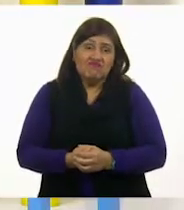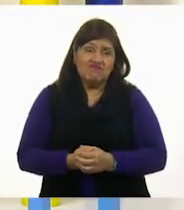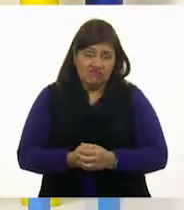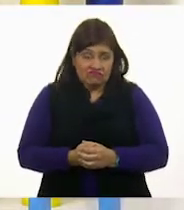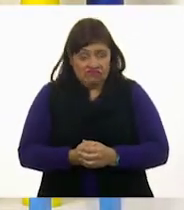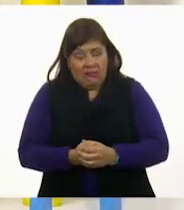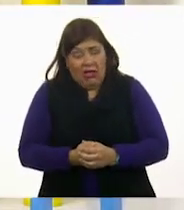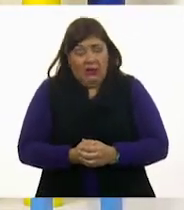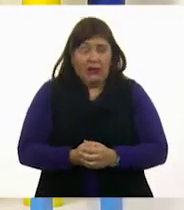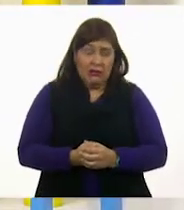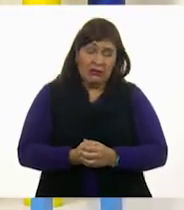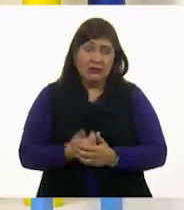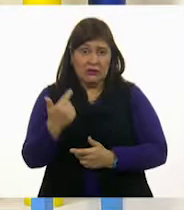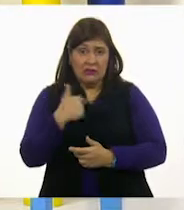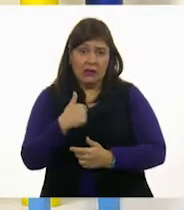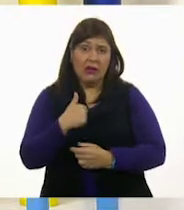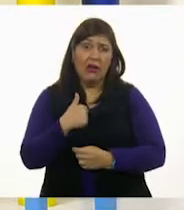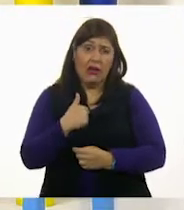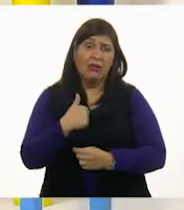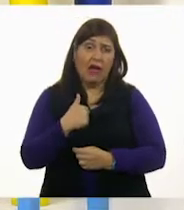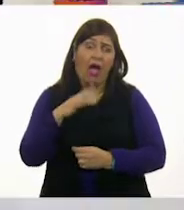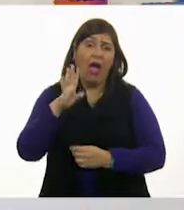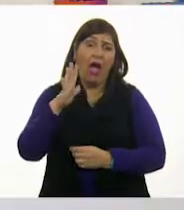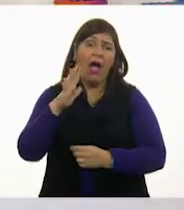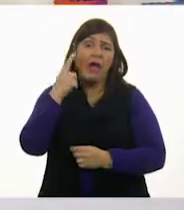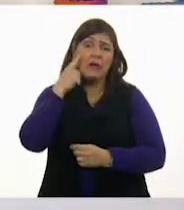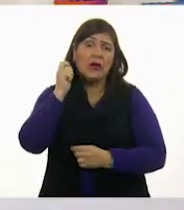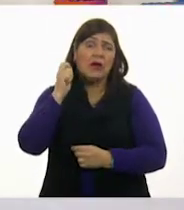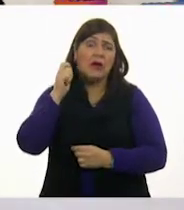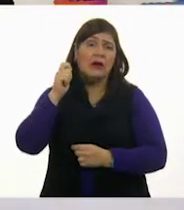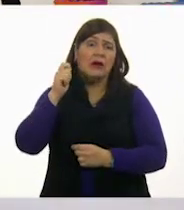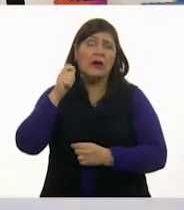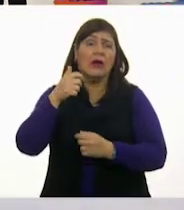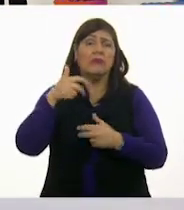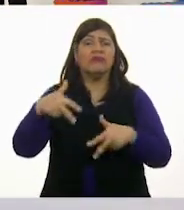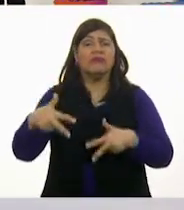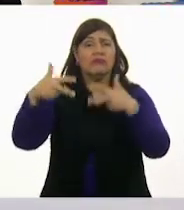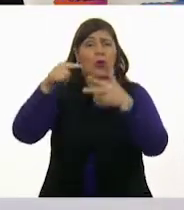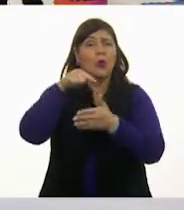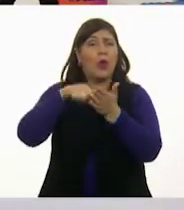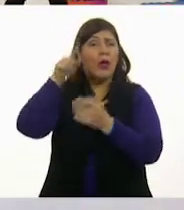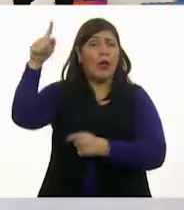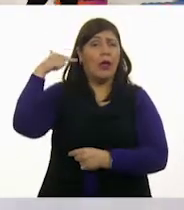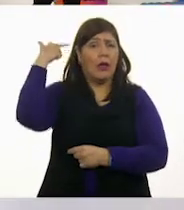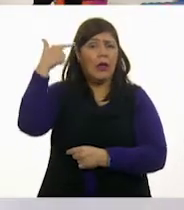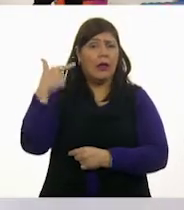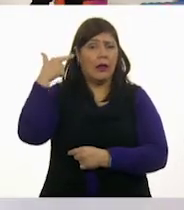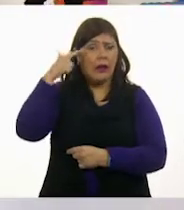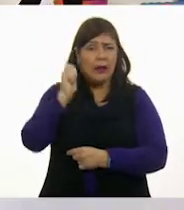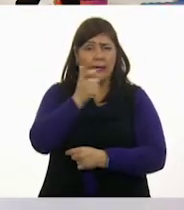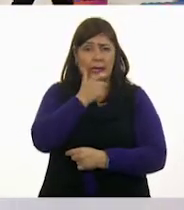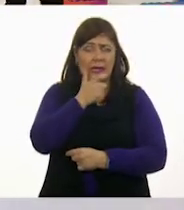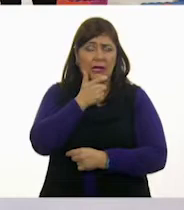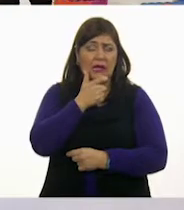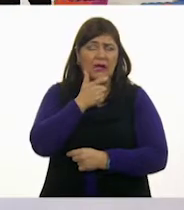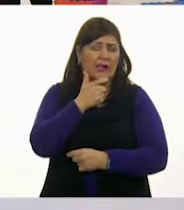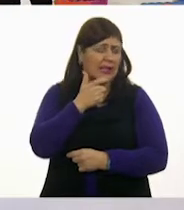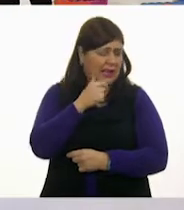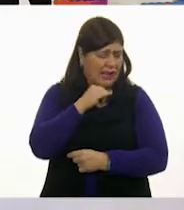Bueno, y acabamos de tener entonces la videoconferencia con, desde Londres, con Fefe,